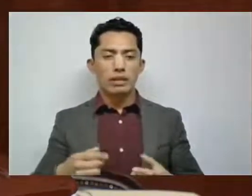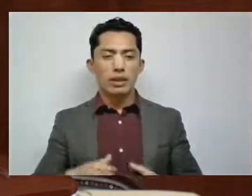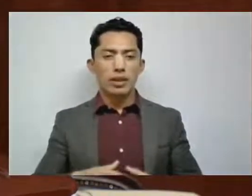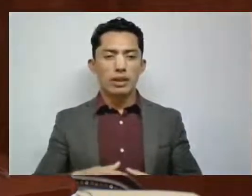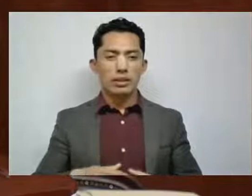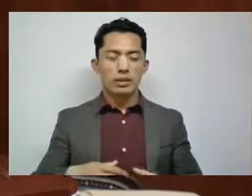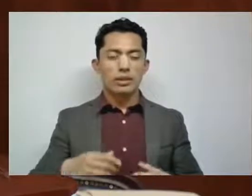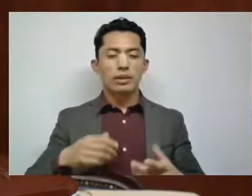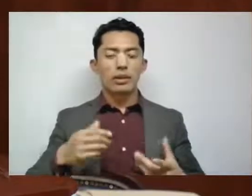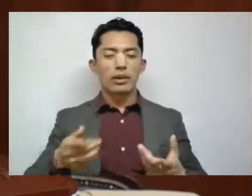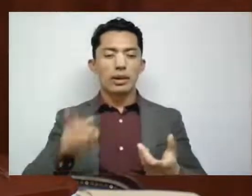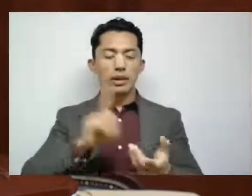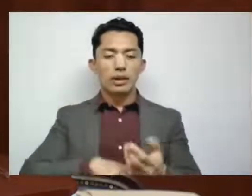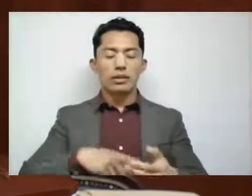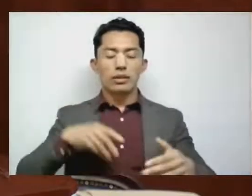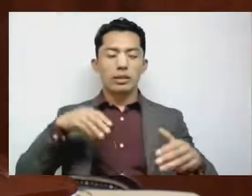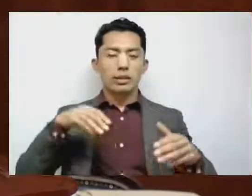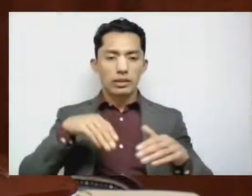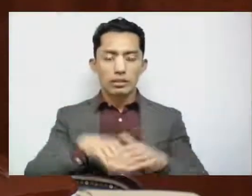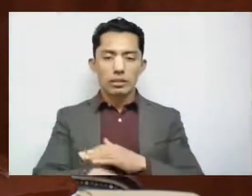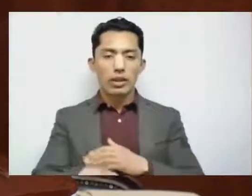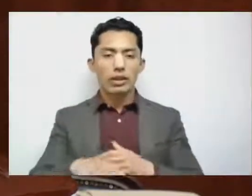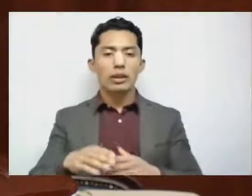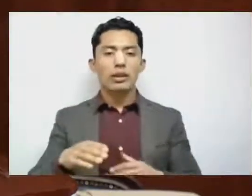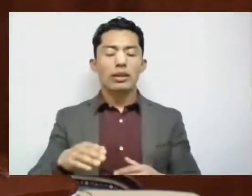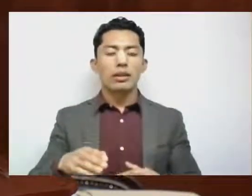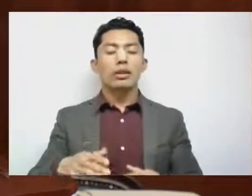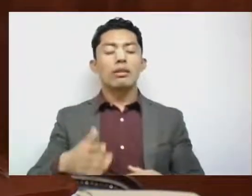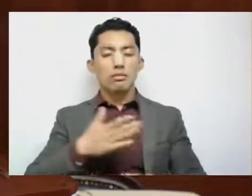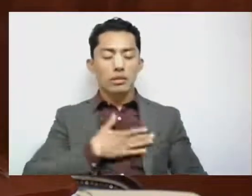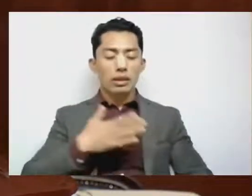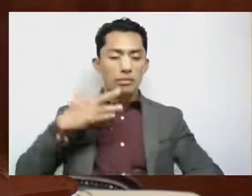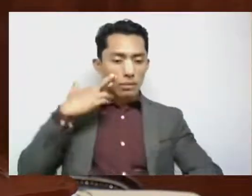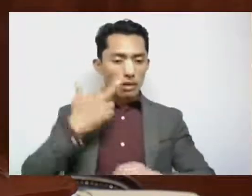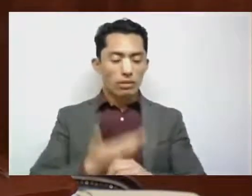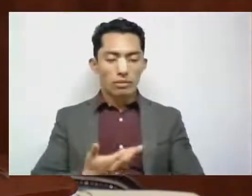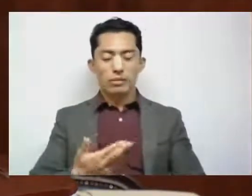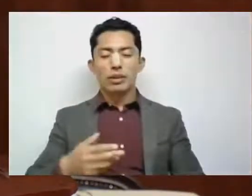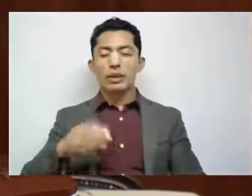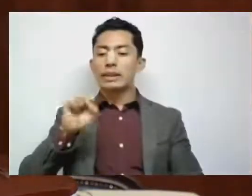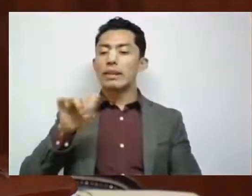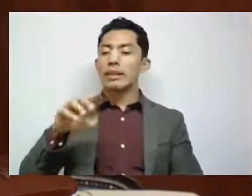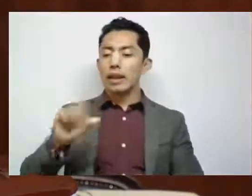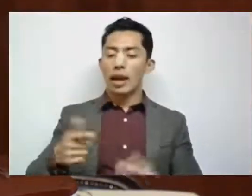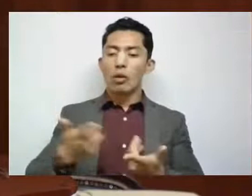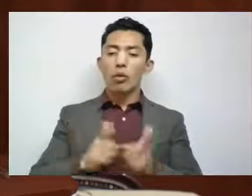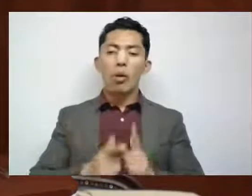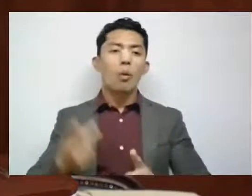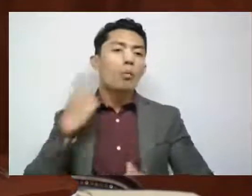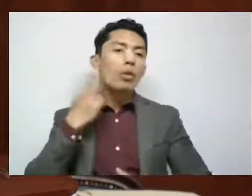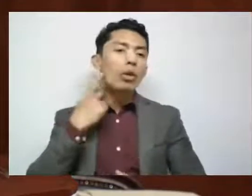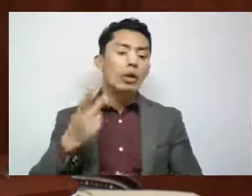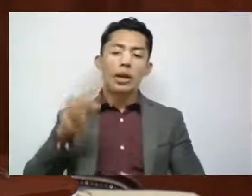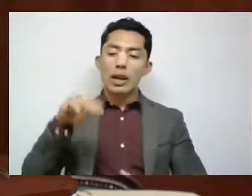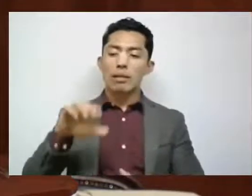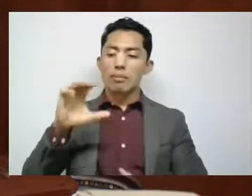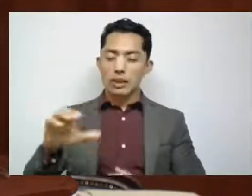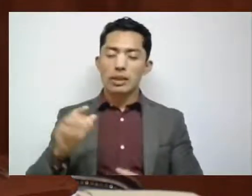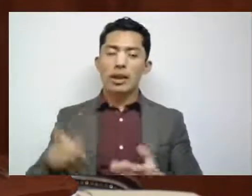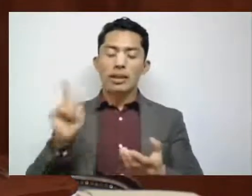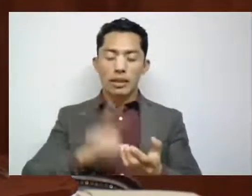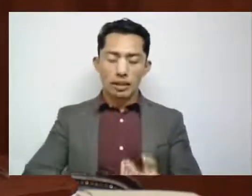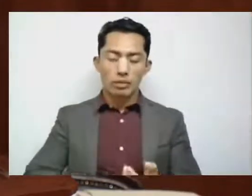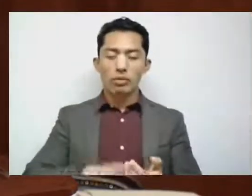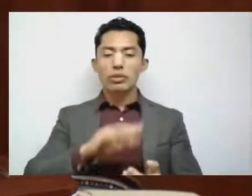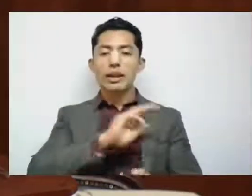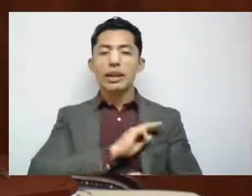que nuestro respaldo como síndica que entró de Movimiento Ciudadano a esta administración